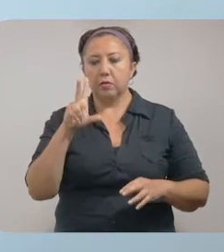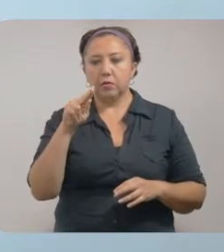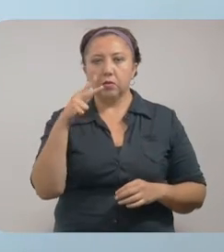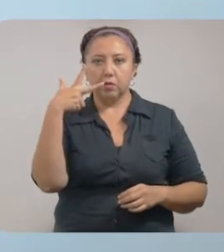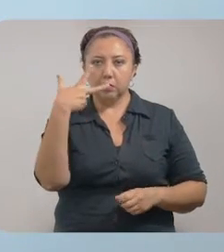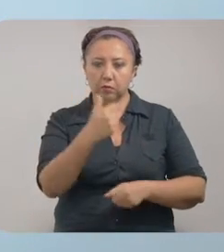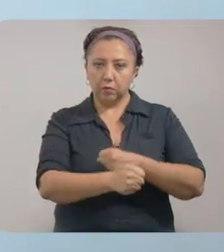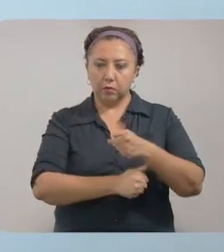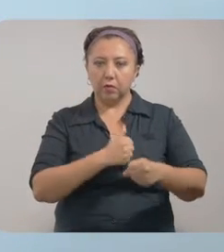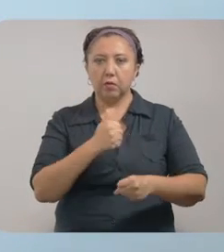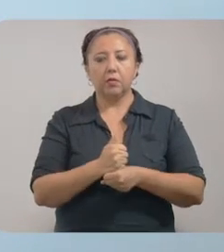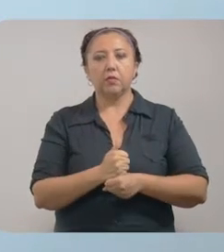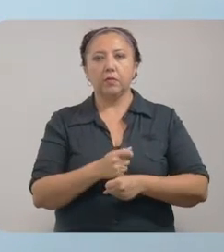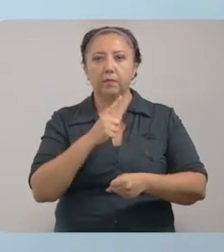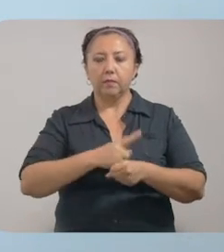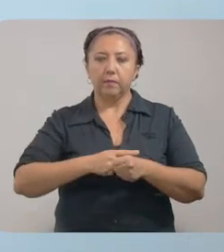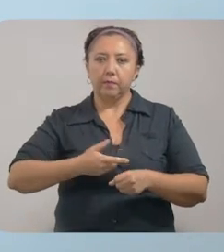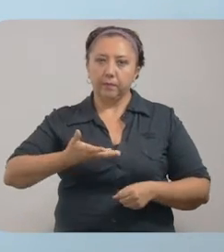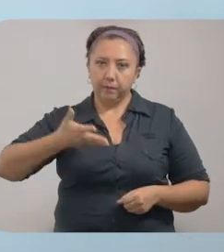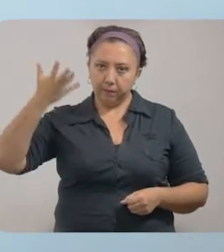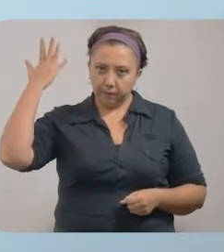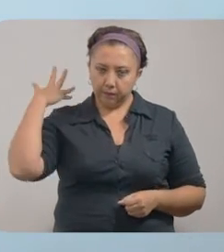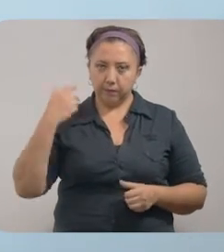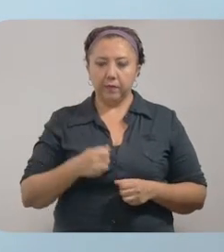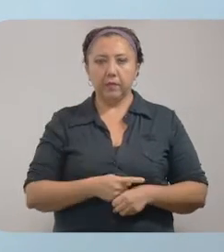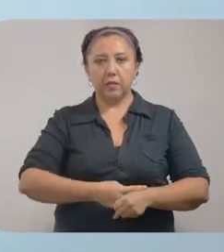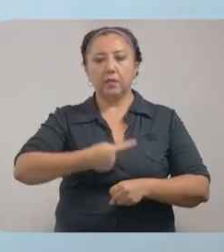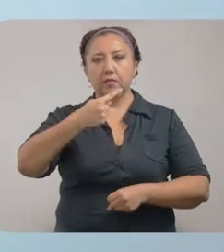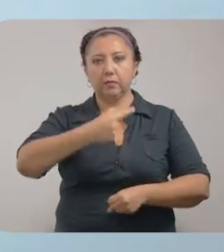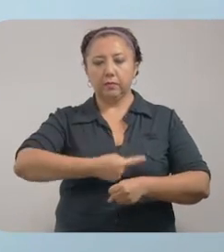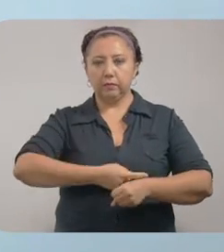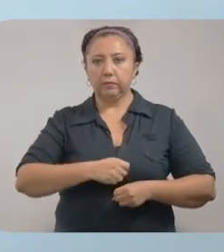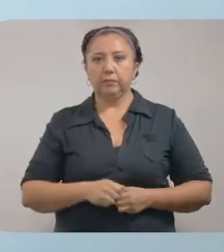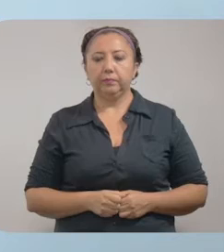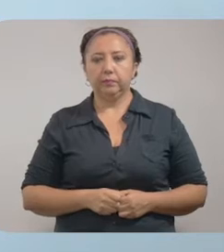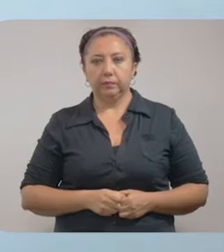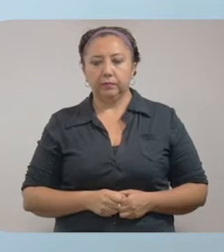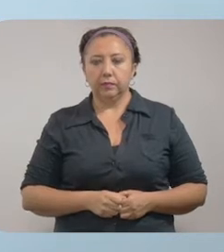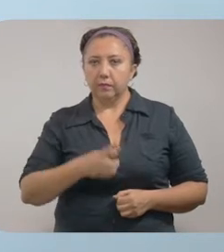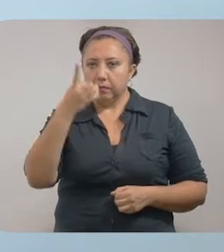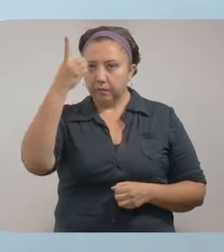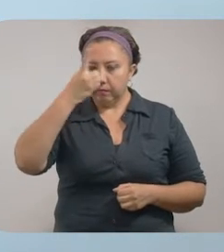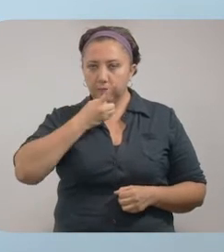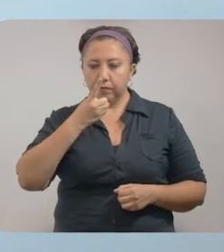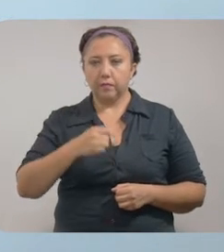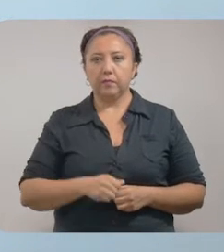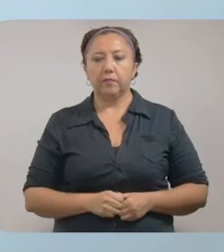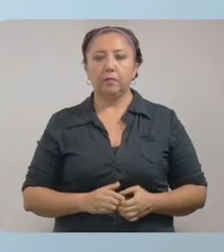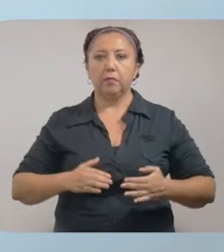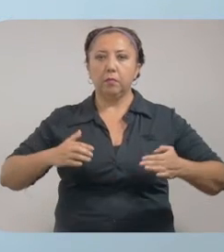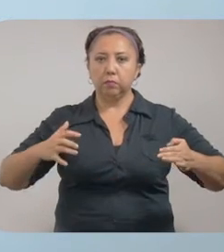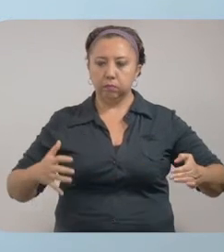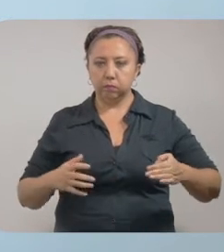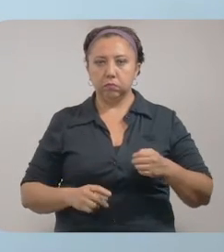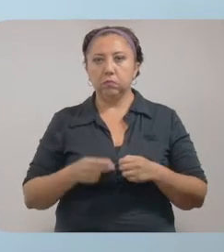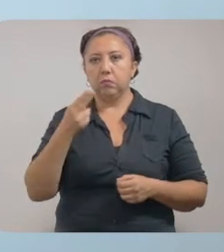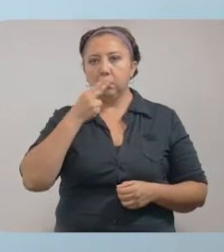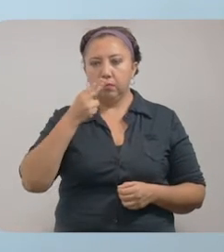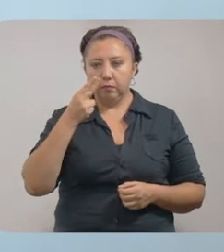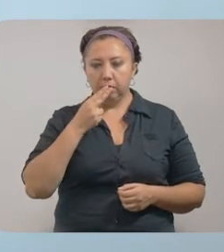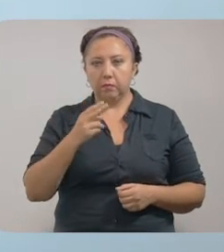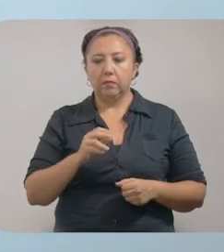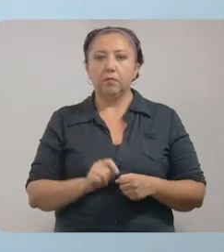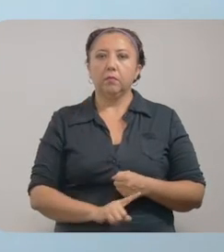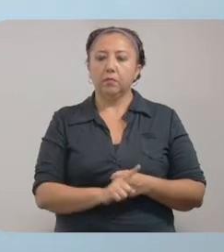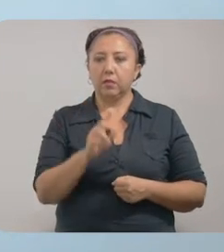88 años. Sus principales enfermedades fueron hipertensión arterial sistémica, diabetes mellitus, obesidad, tabaquismo,